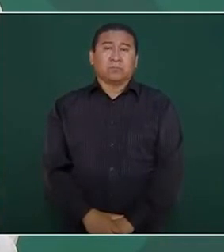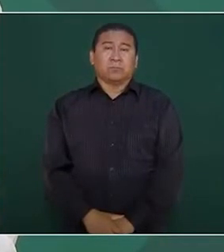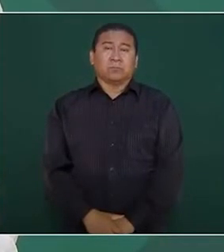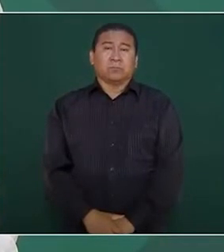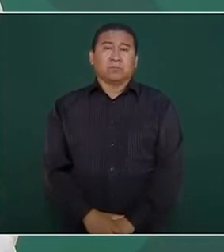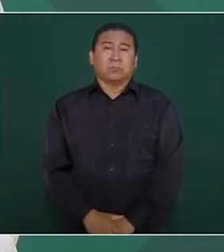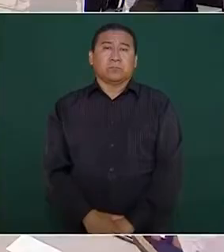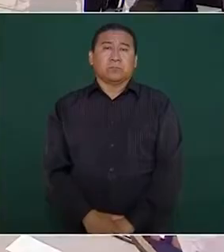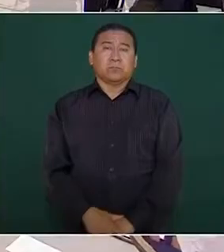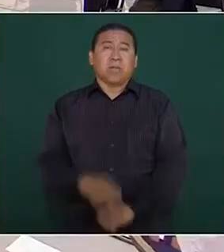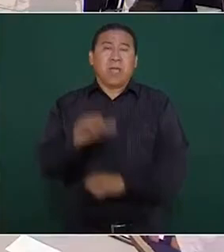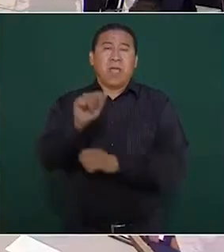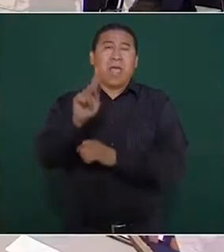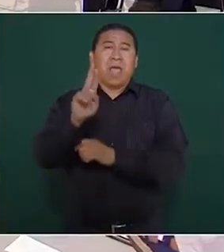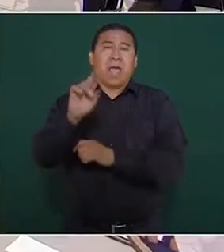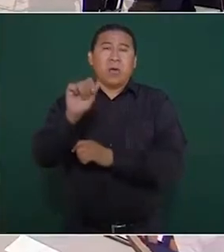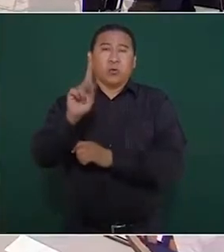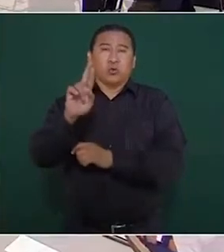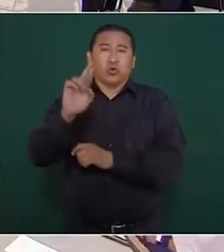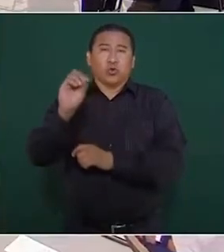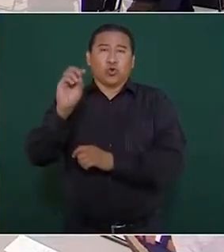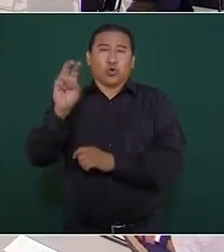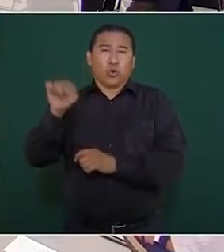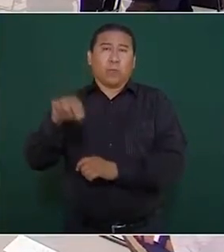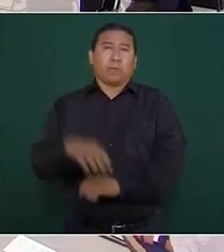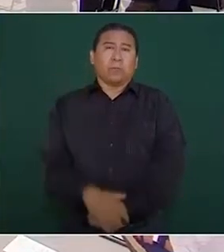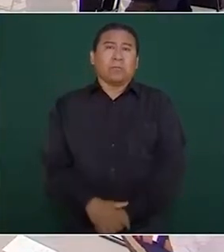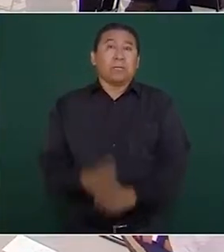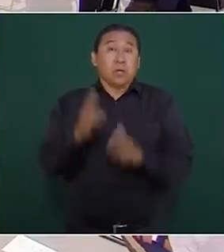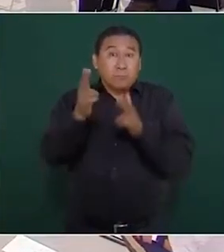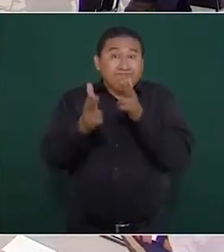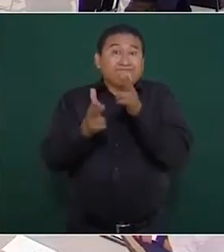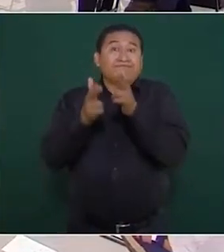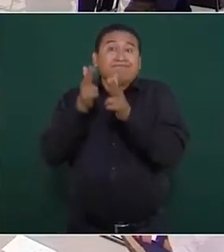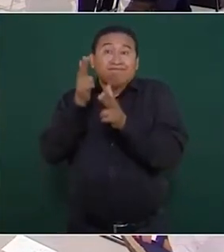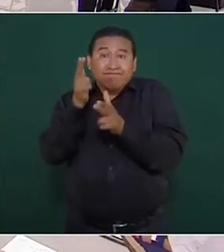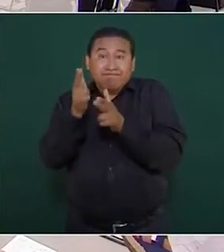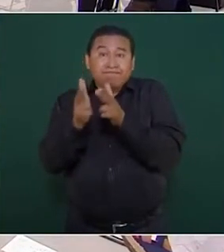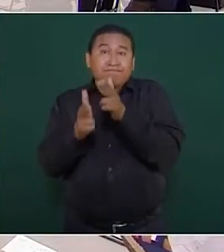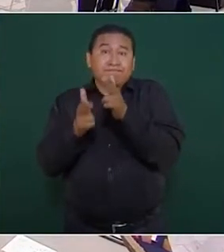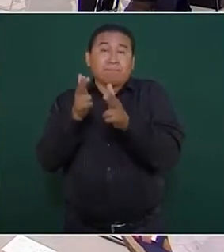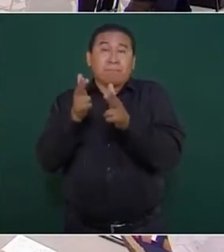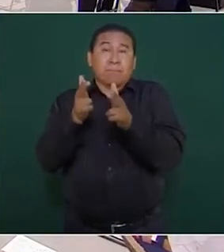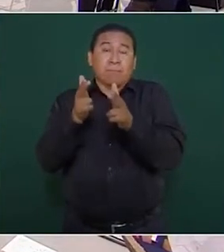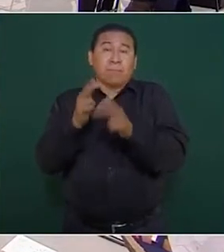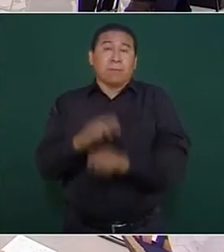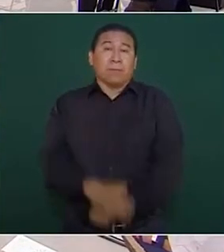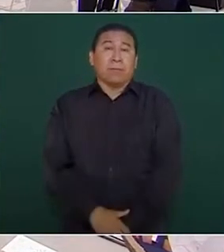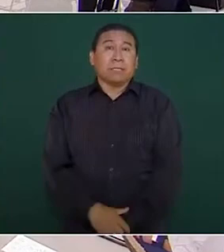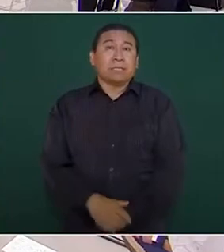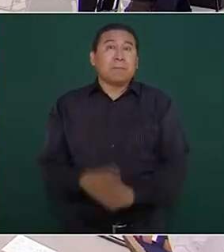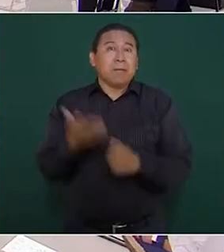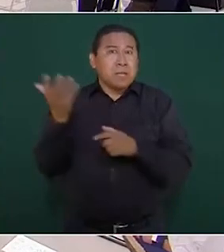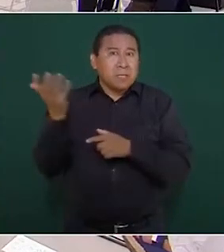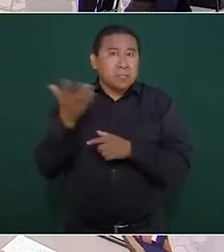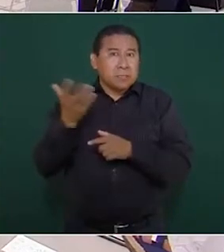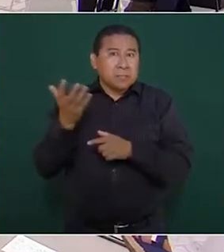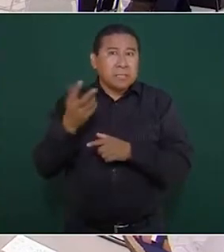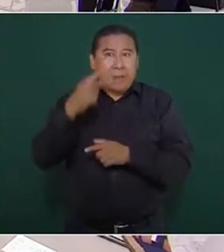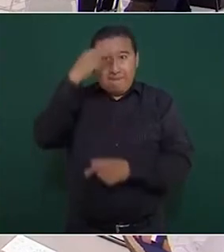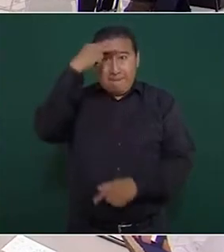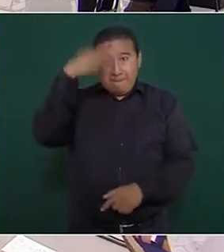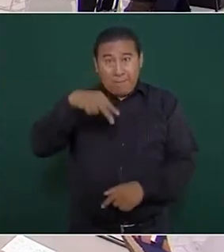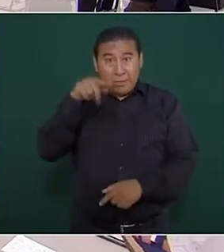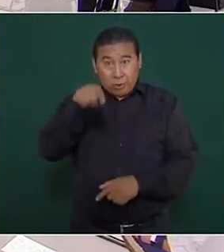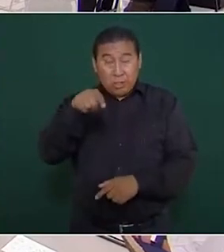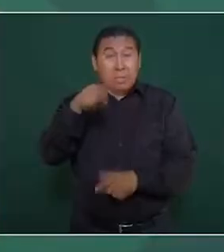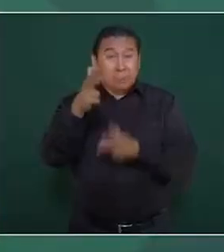Alston, porque los trenes se van a fabricar en México